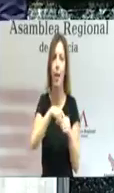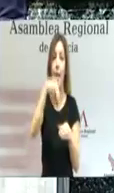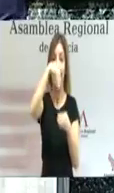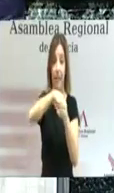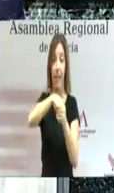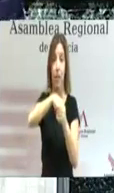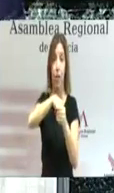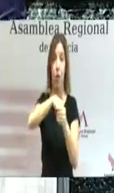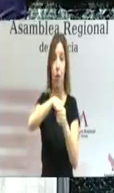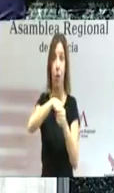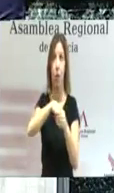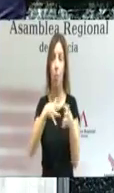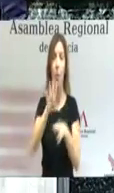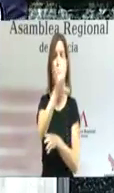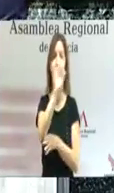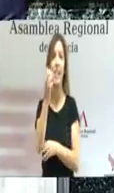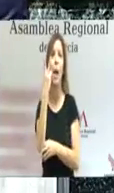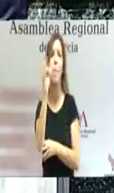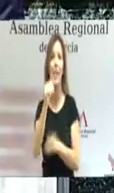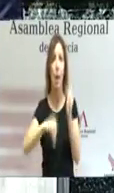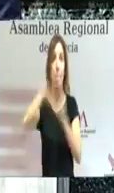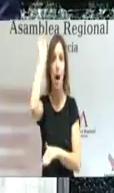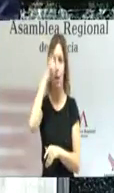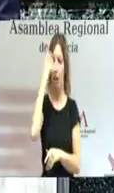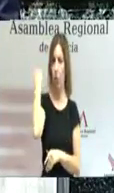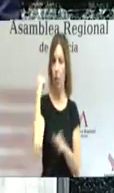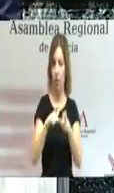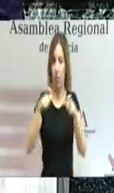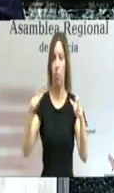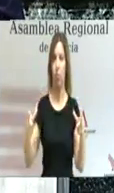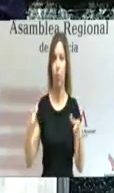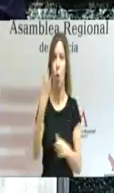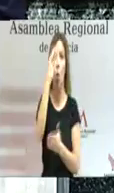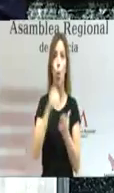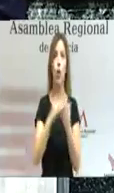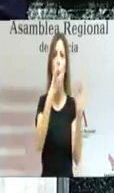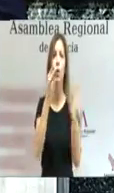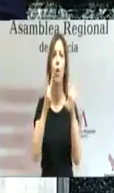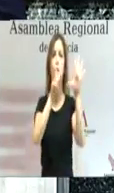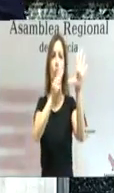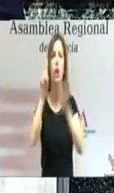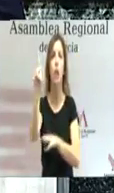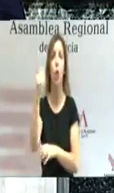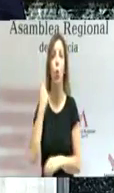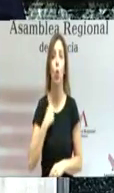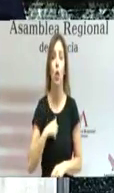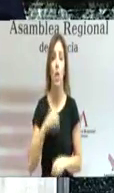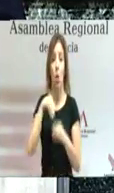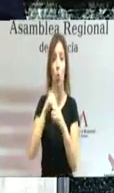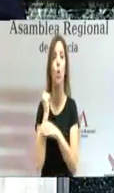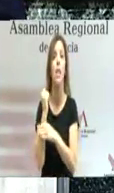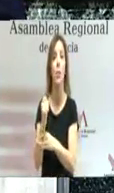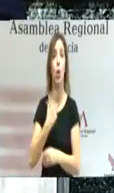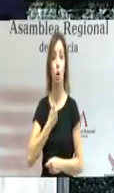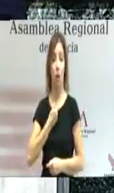520 más. 4.881 de nuestros mayores cuentan con un avanzado servicio de